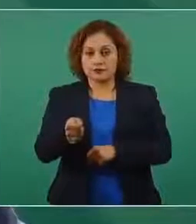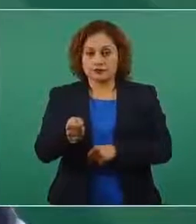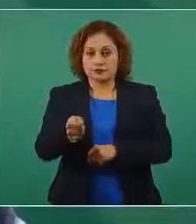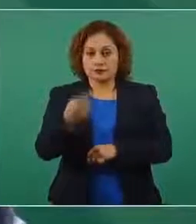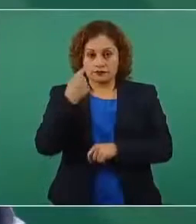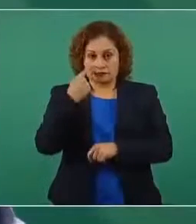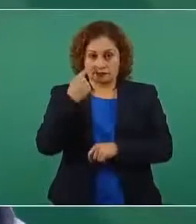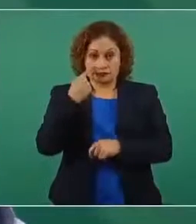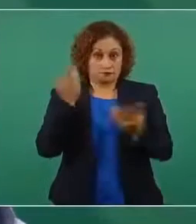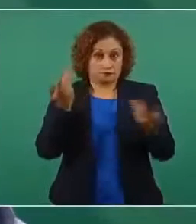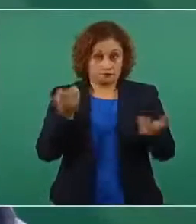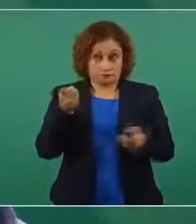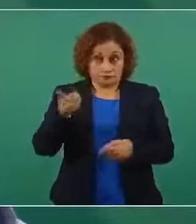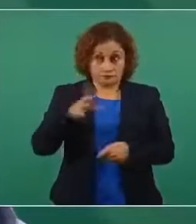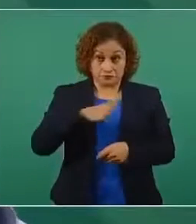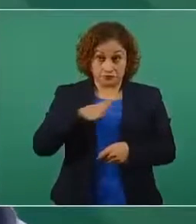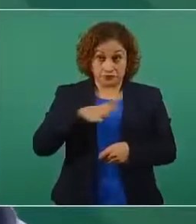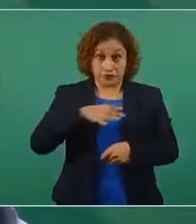de prensa